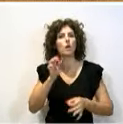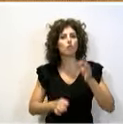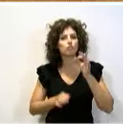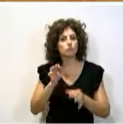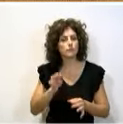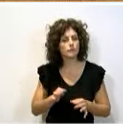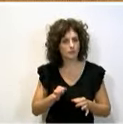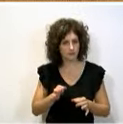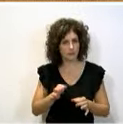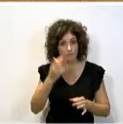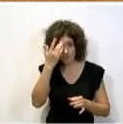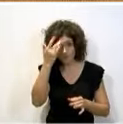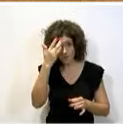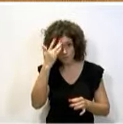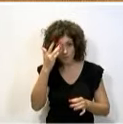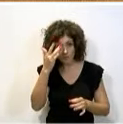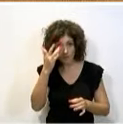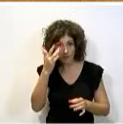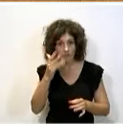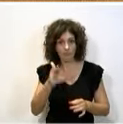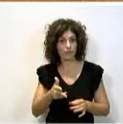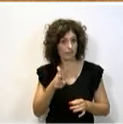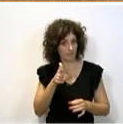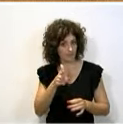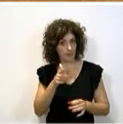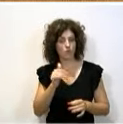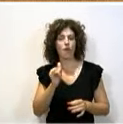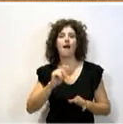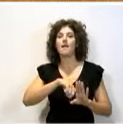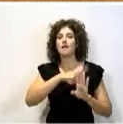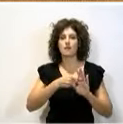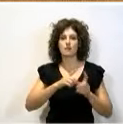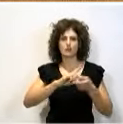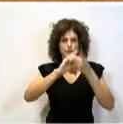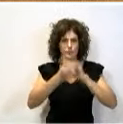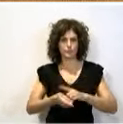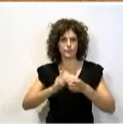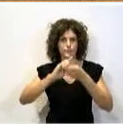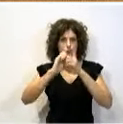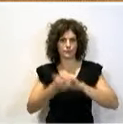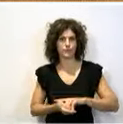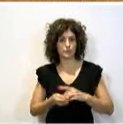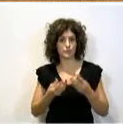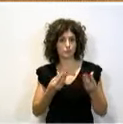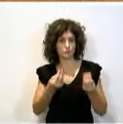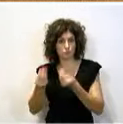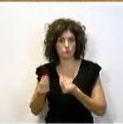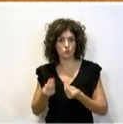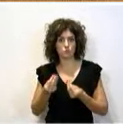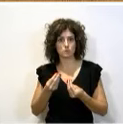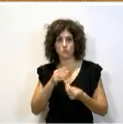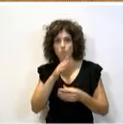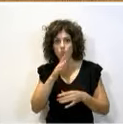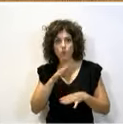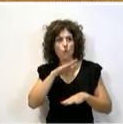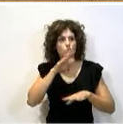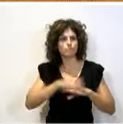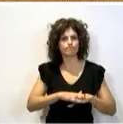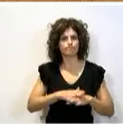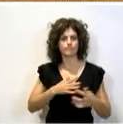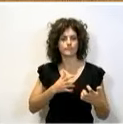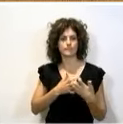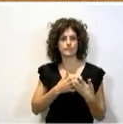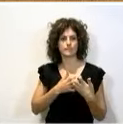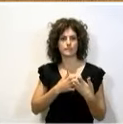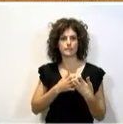filosofía del derecho, pues hay muchas leyes que se han cambiado mediante su incumplimiento, ¿verdad?, su resistencia, la resistencia